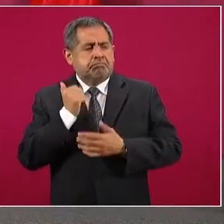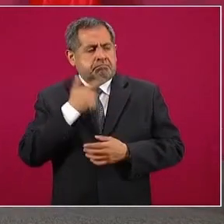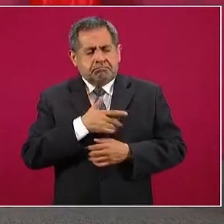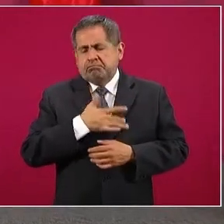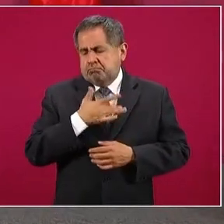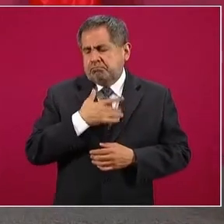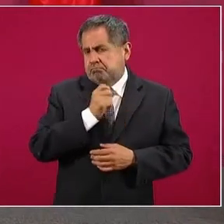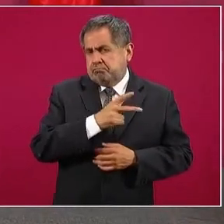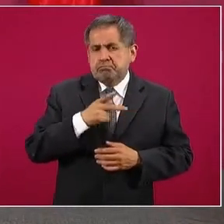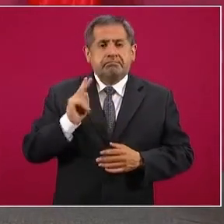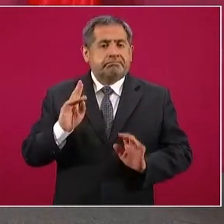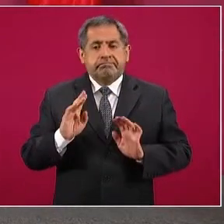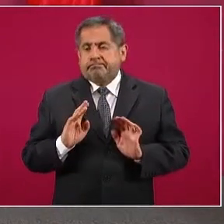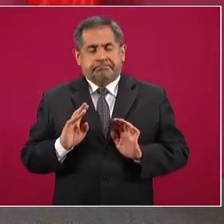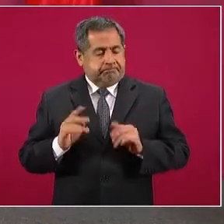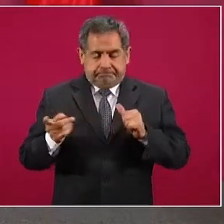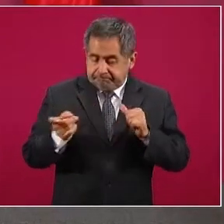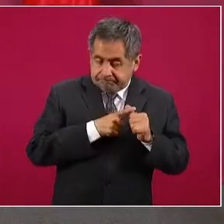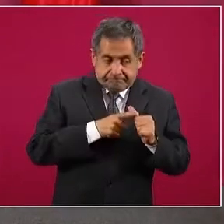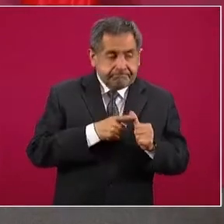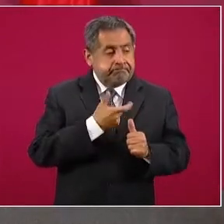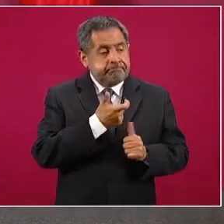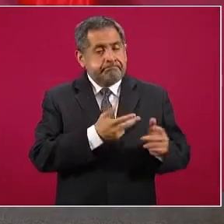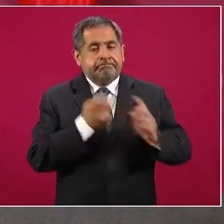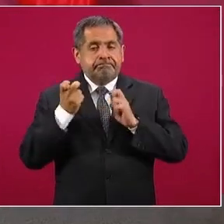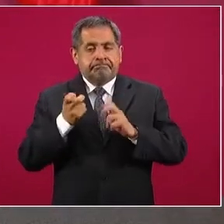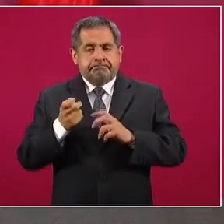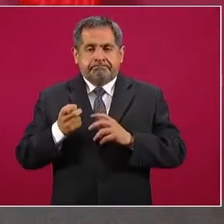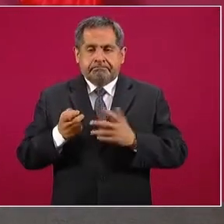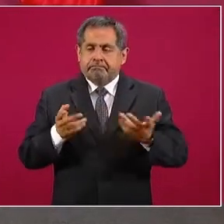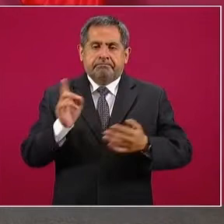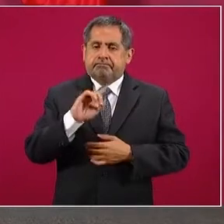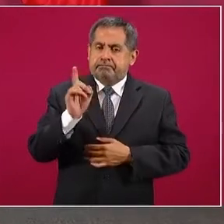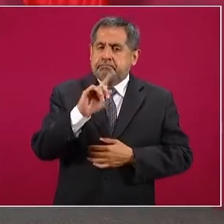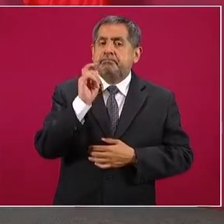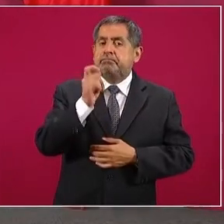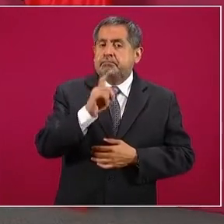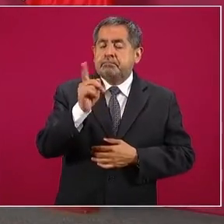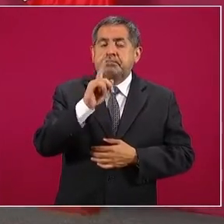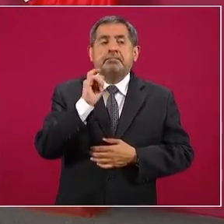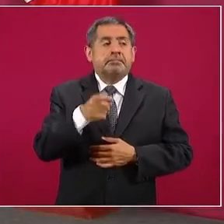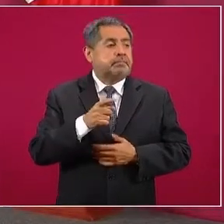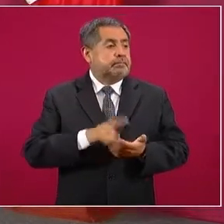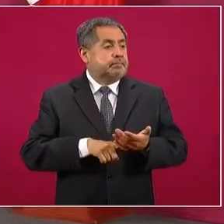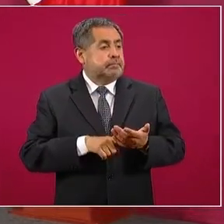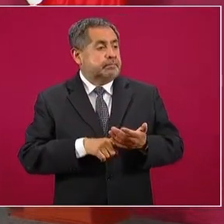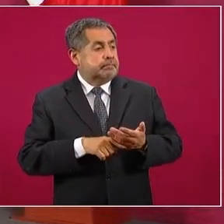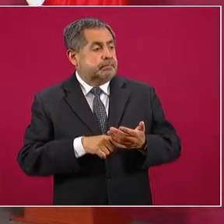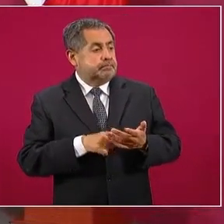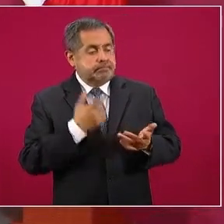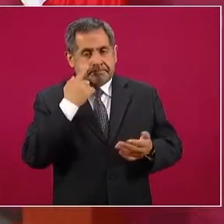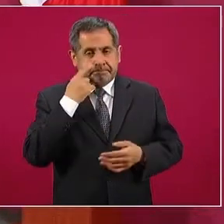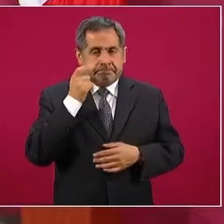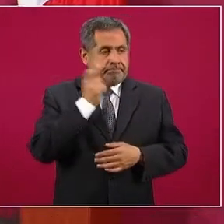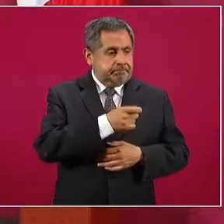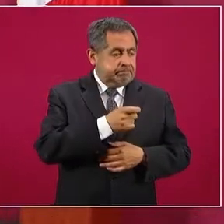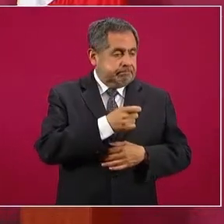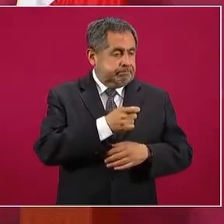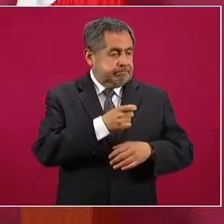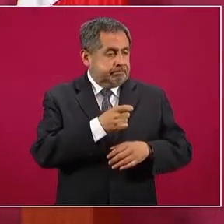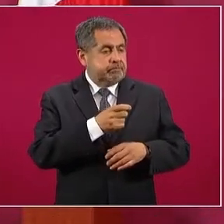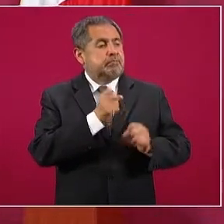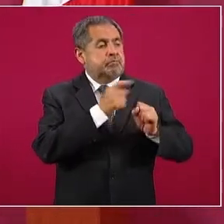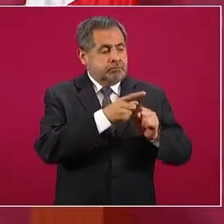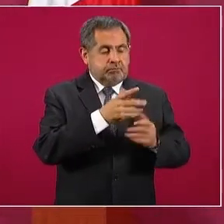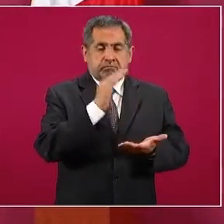pero que devuelva. No es que se le otorgó fianza, salió en